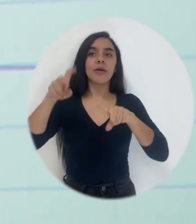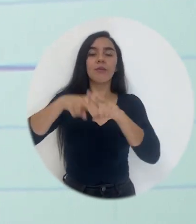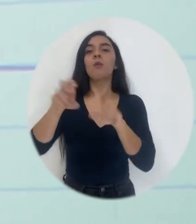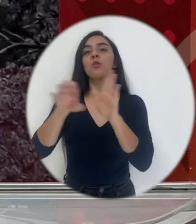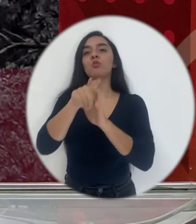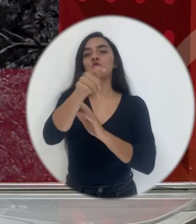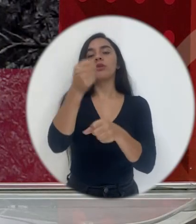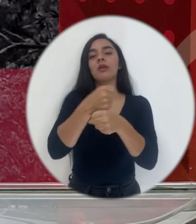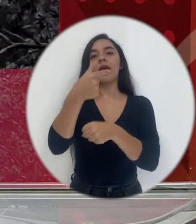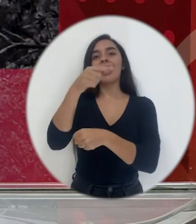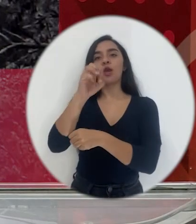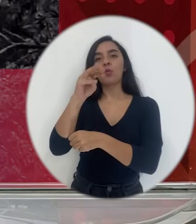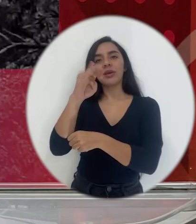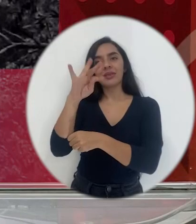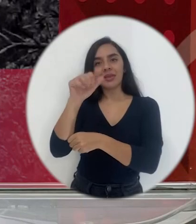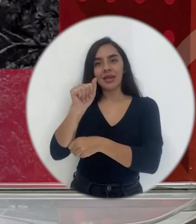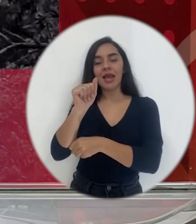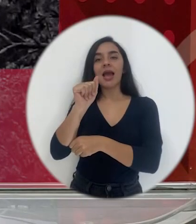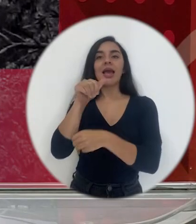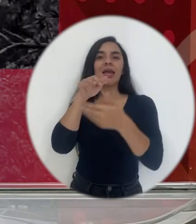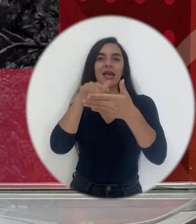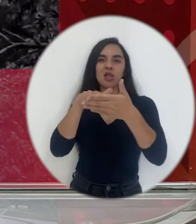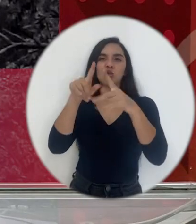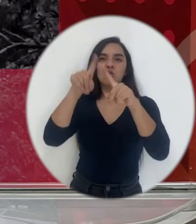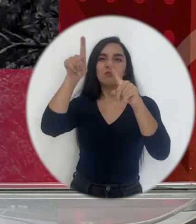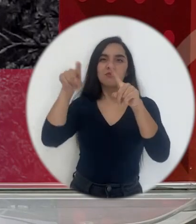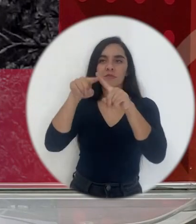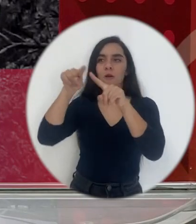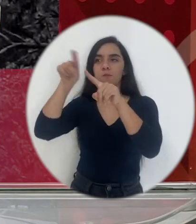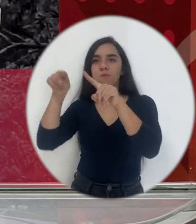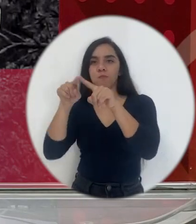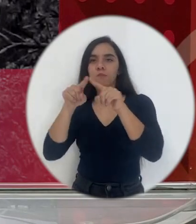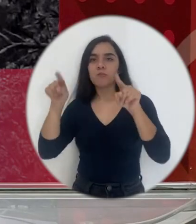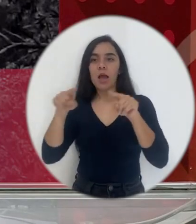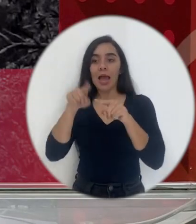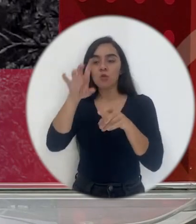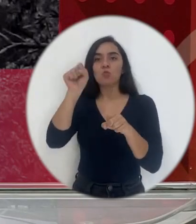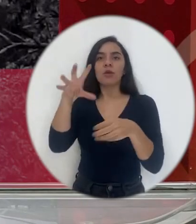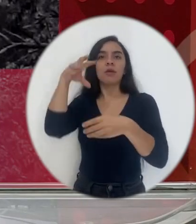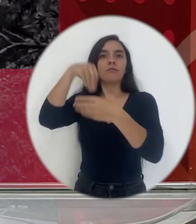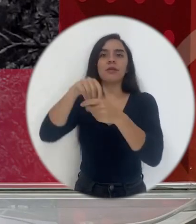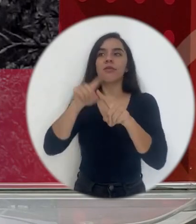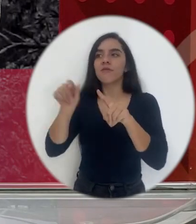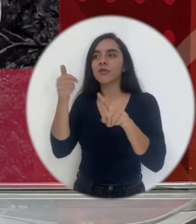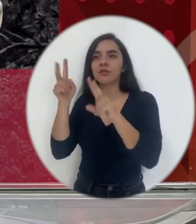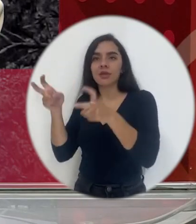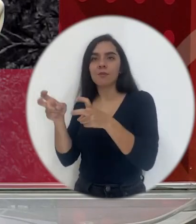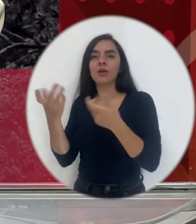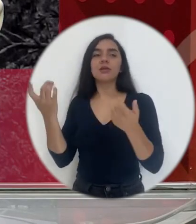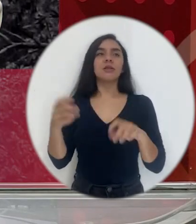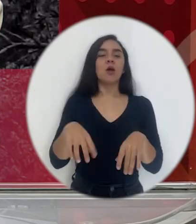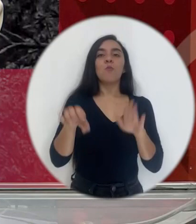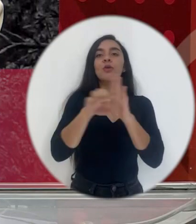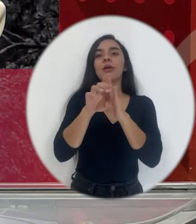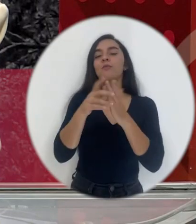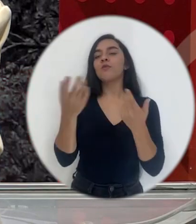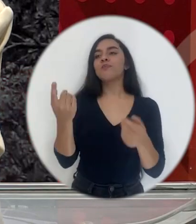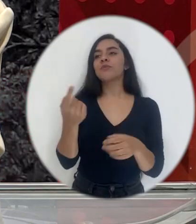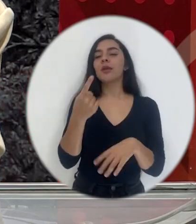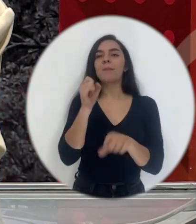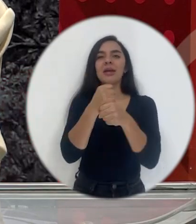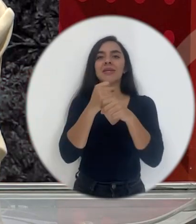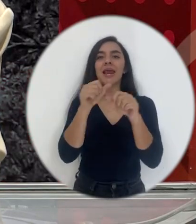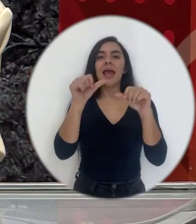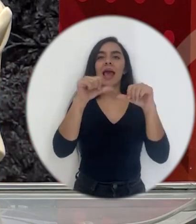trabajando, por ejemplo, geometría, en la misma geometría puede estar trabajando medidas, haciendo conversiones, ¿verdad? Porque a veces estamos, ah, vamos a hacer áreas.